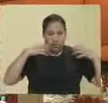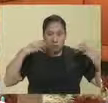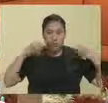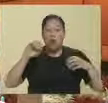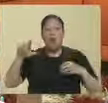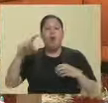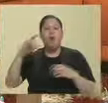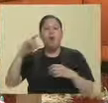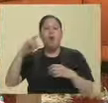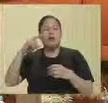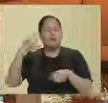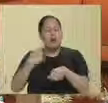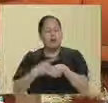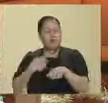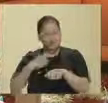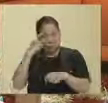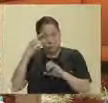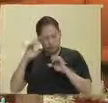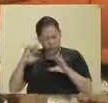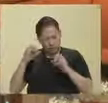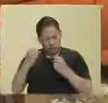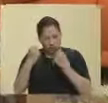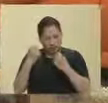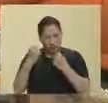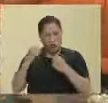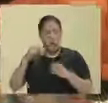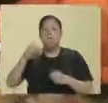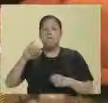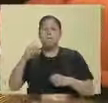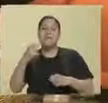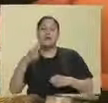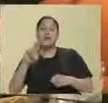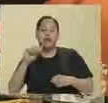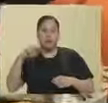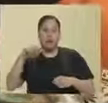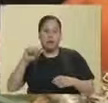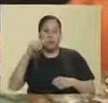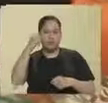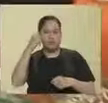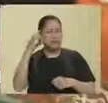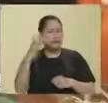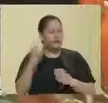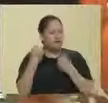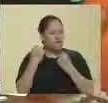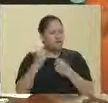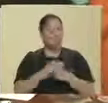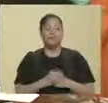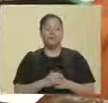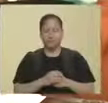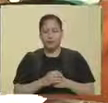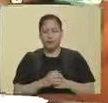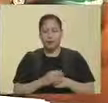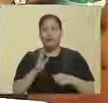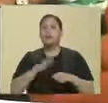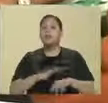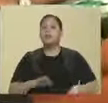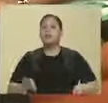Entonces, vamos a ir desglosando cada una de estas. Yo creo que aquí lo importante es,